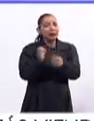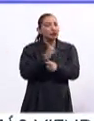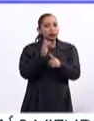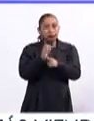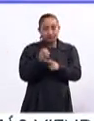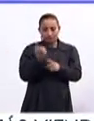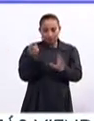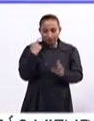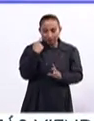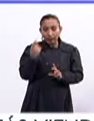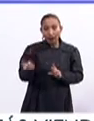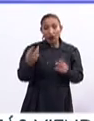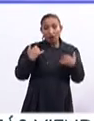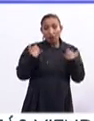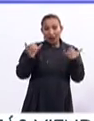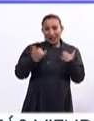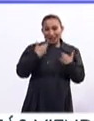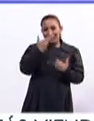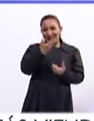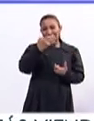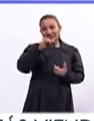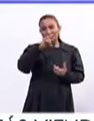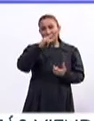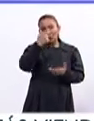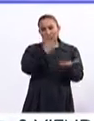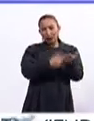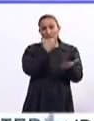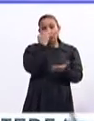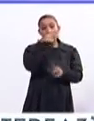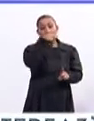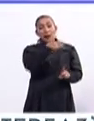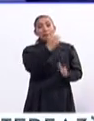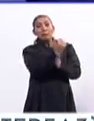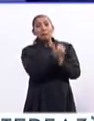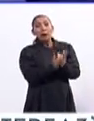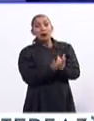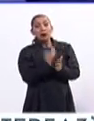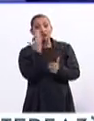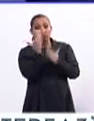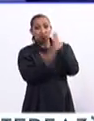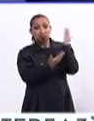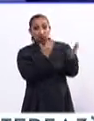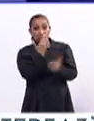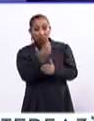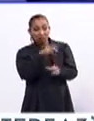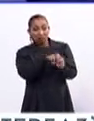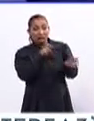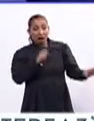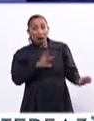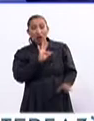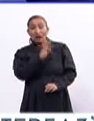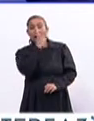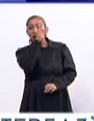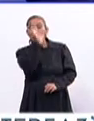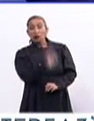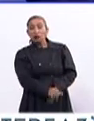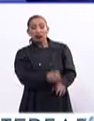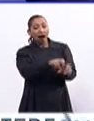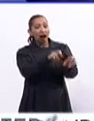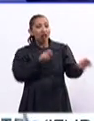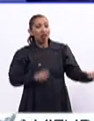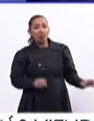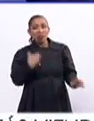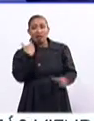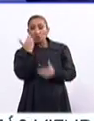sucedía? Los muchachos hispanos en las escuelas eran los que menos terminaban el high school. 44% de ellos no